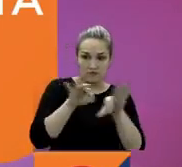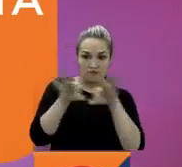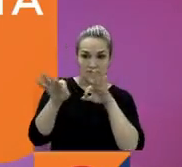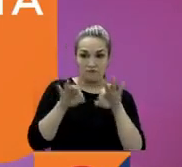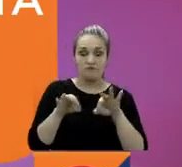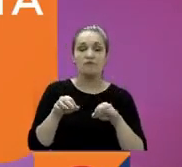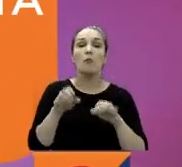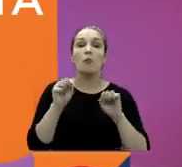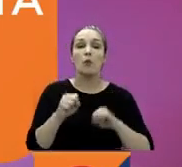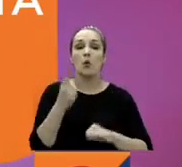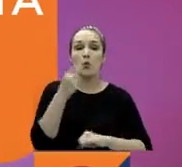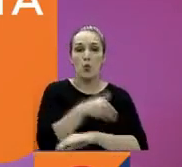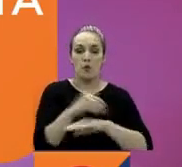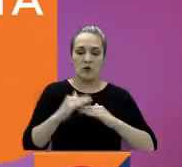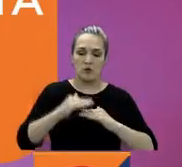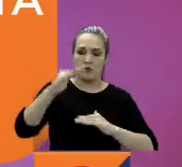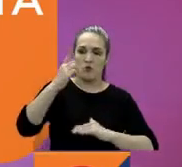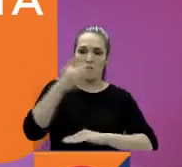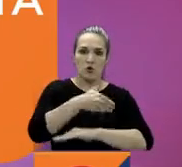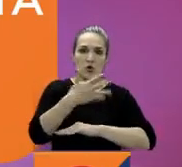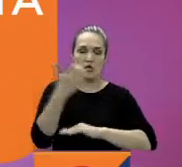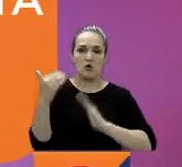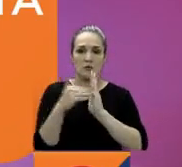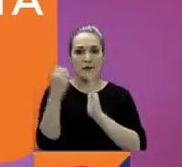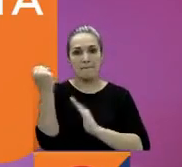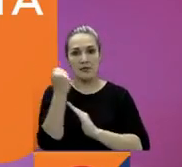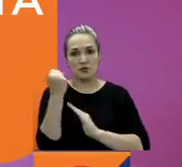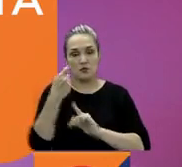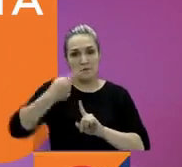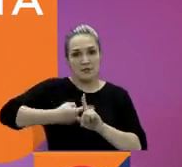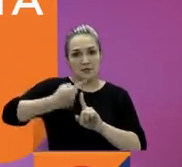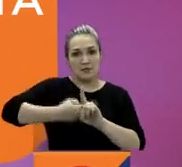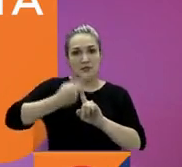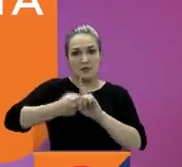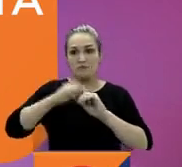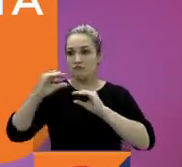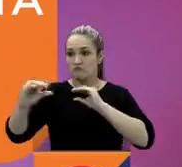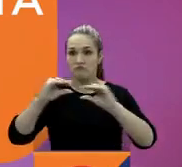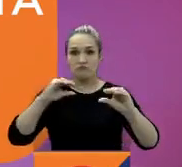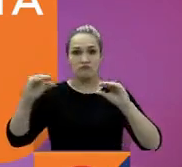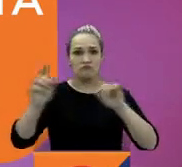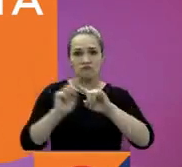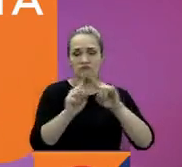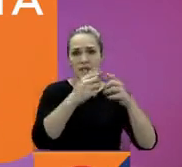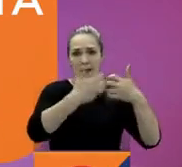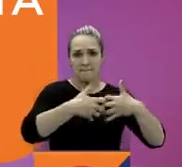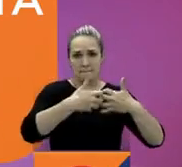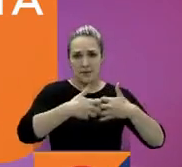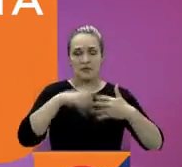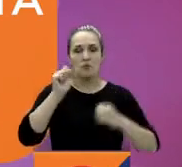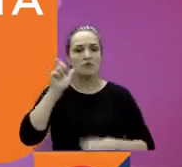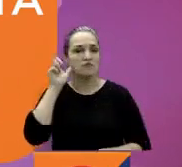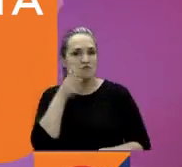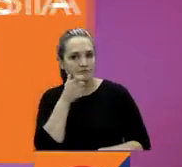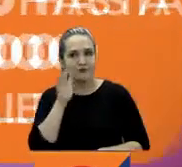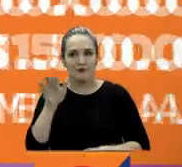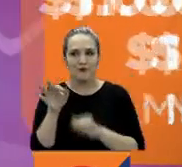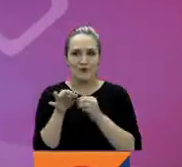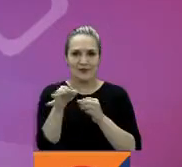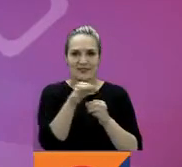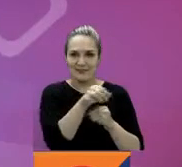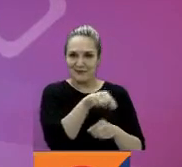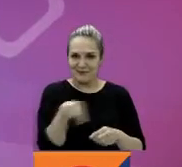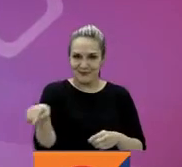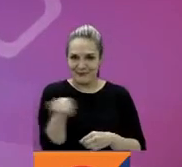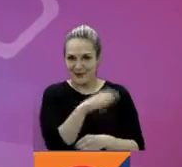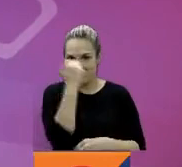salarios desde un millón hasta millón mil pesos mensuales que se están ofreciendo en diferentes empresas con tax center de estos municipios.